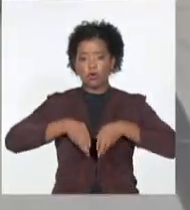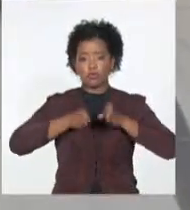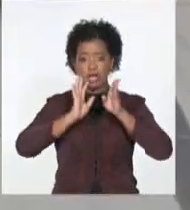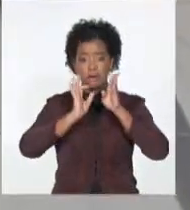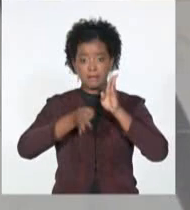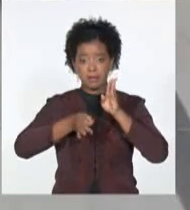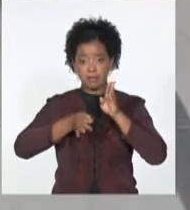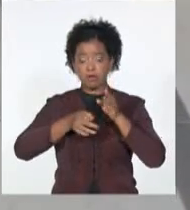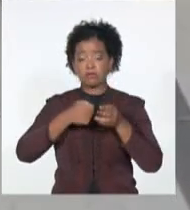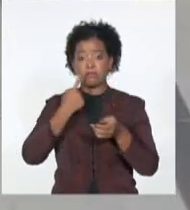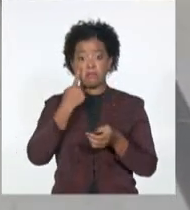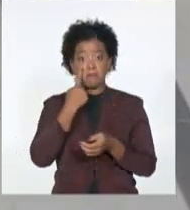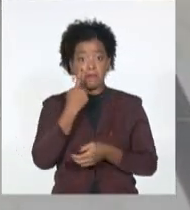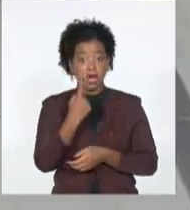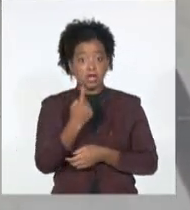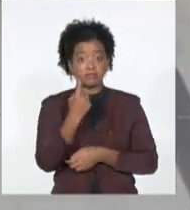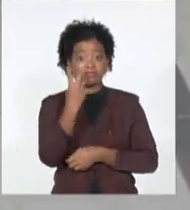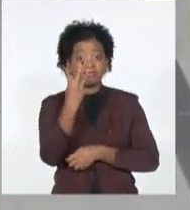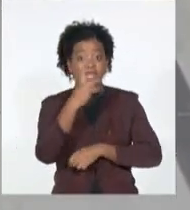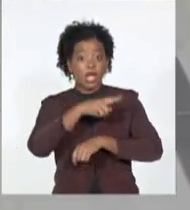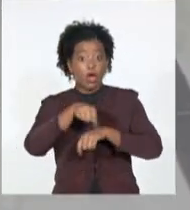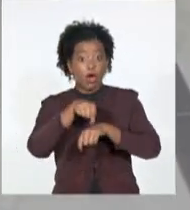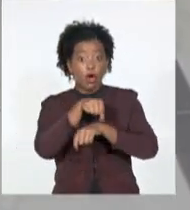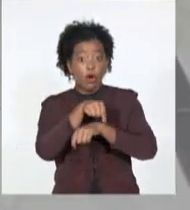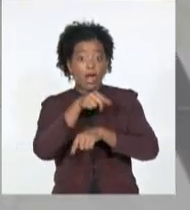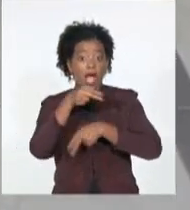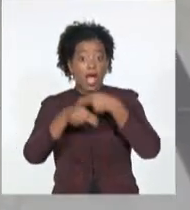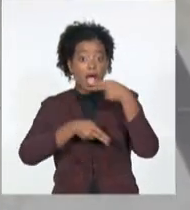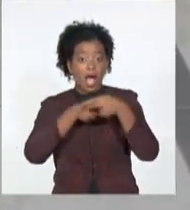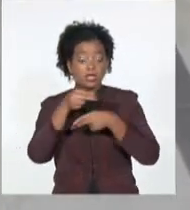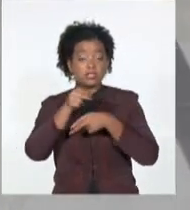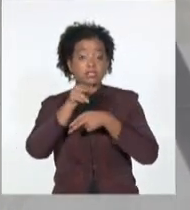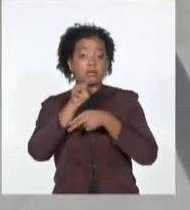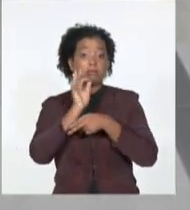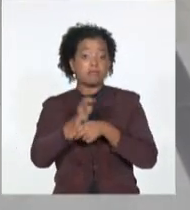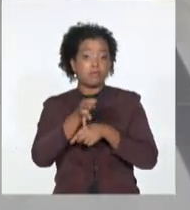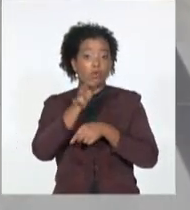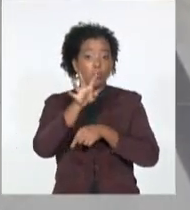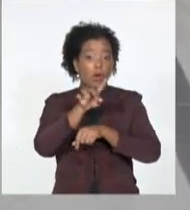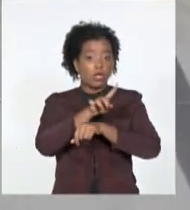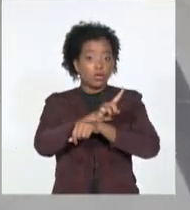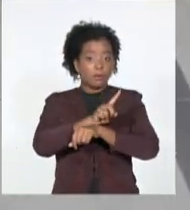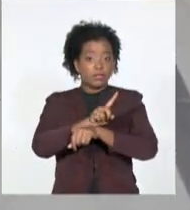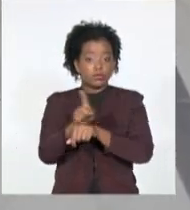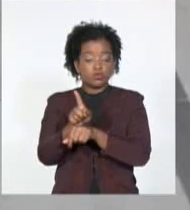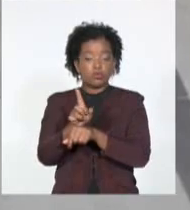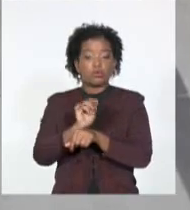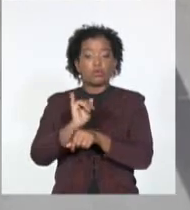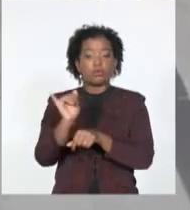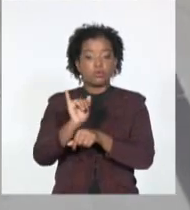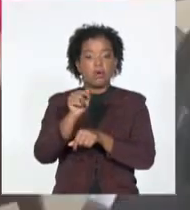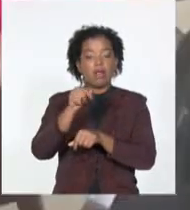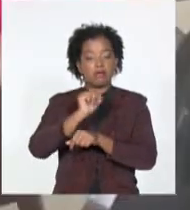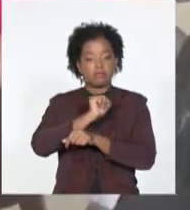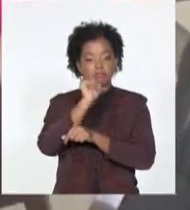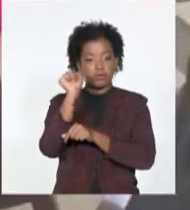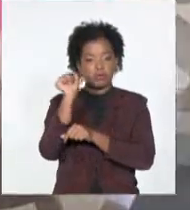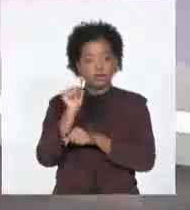al dominar a la esférica por 3 horas, 4 minutos y 2 segundos para superar así por 2 minutos el anterior registro también en su poder.